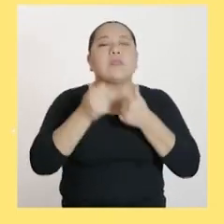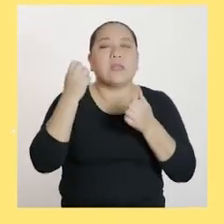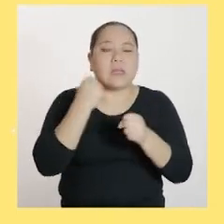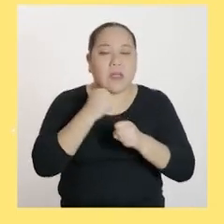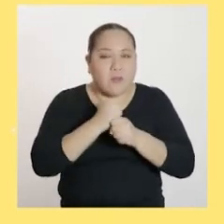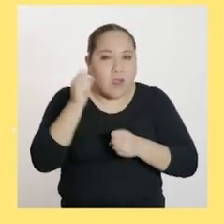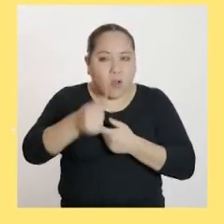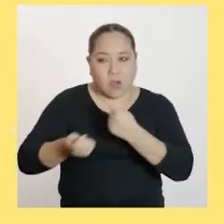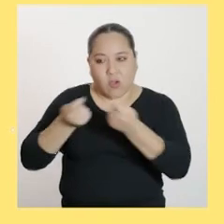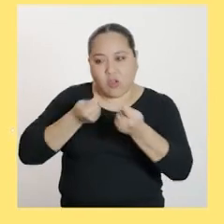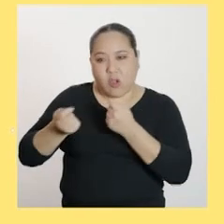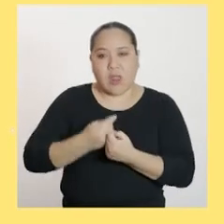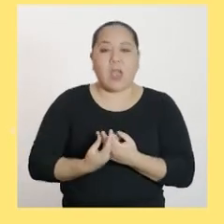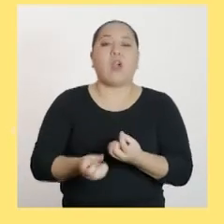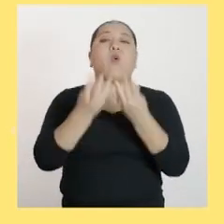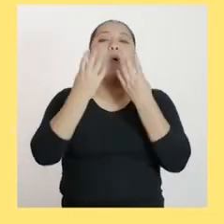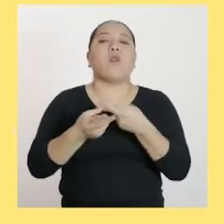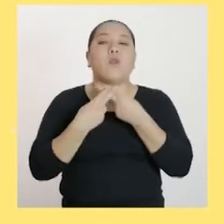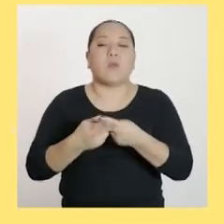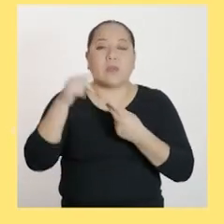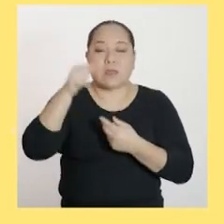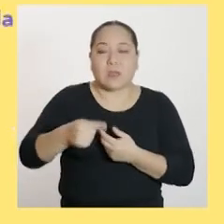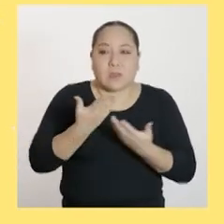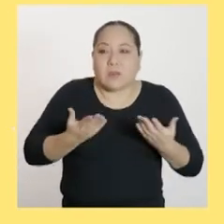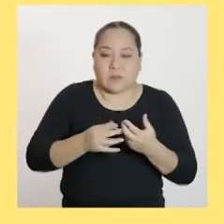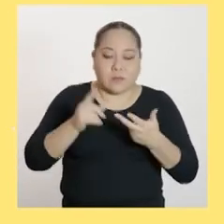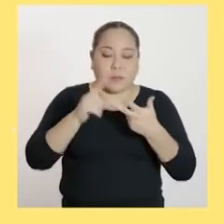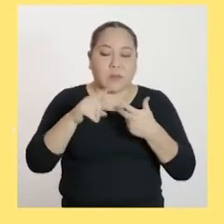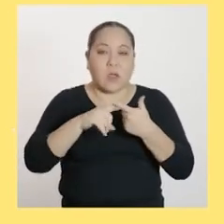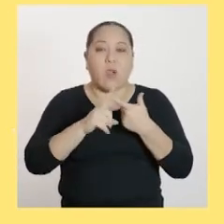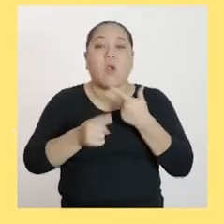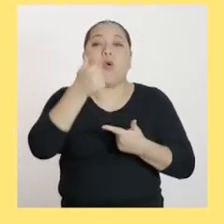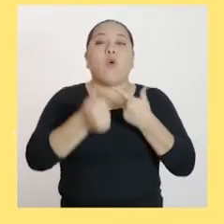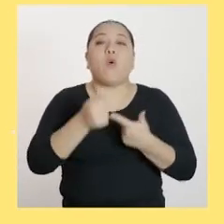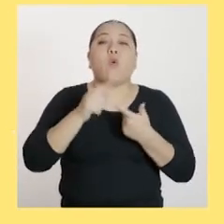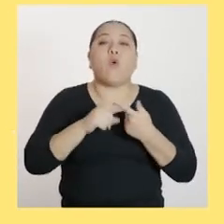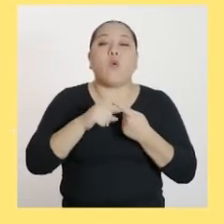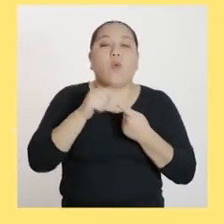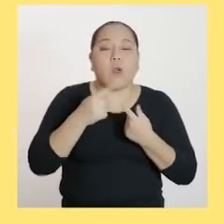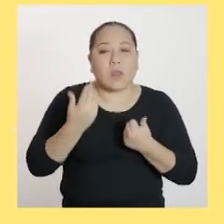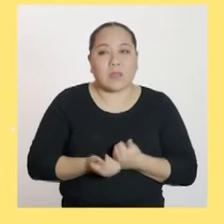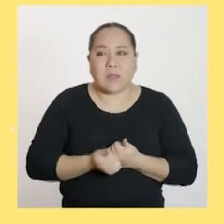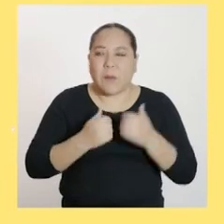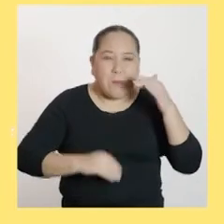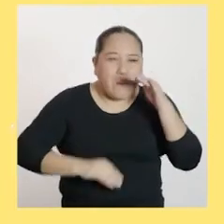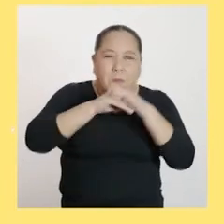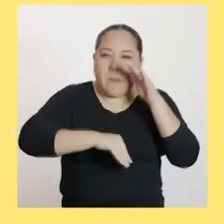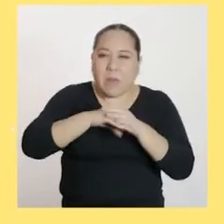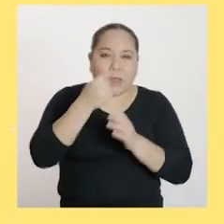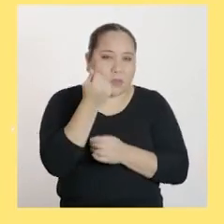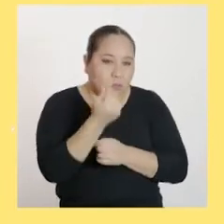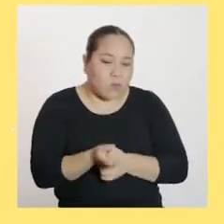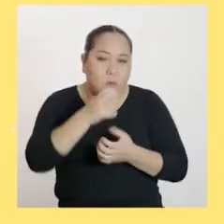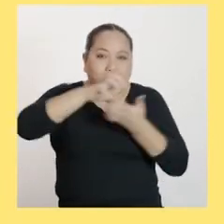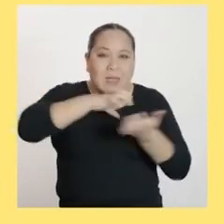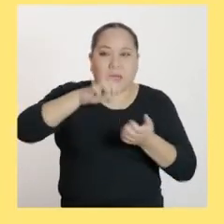modela el volumen que tendrá el molde elaborado? ¿Cuál es el máximo volumen de mezcla utilizada para la fabricación